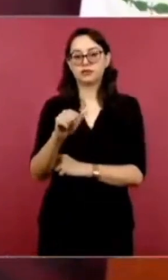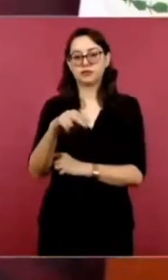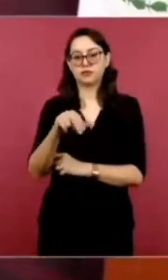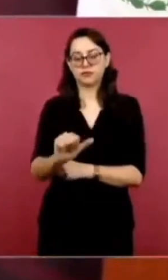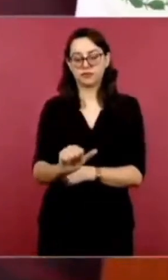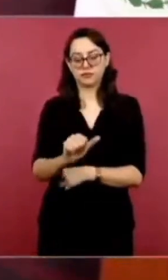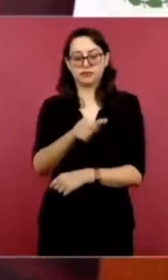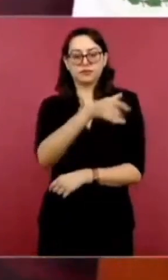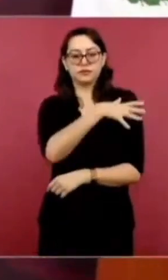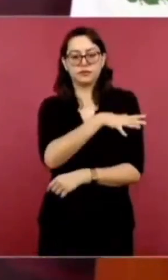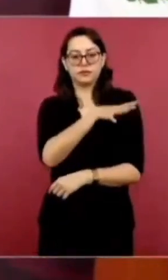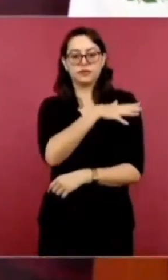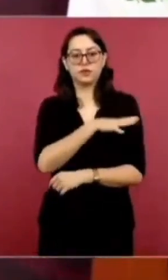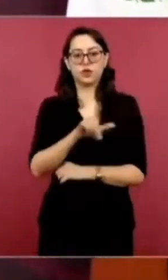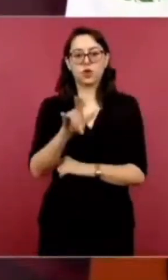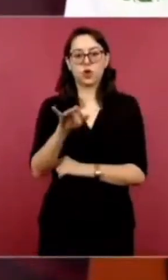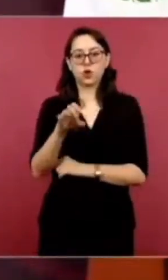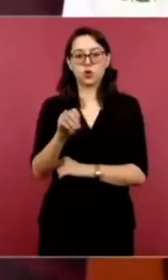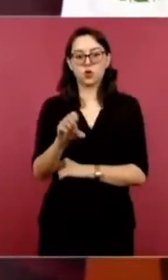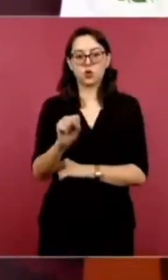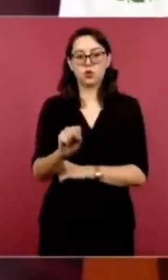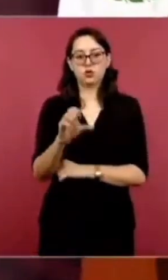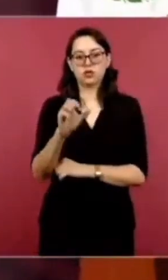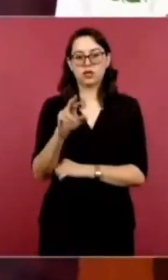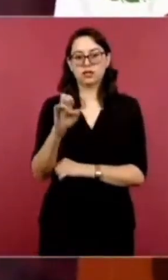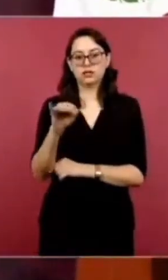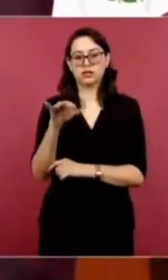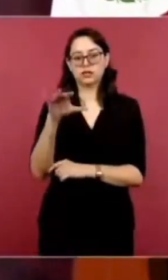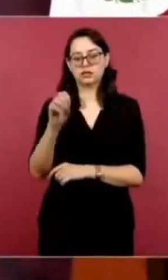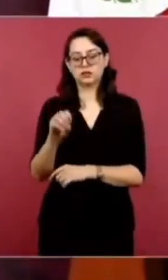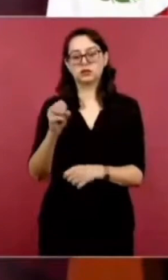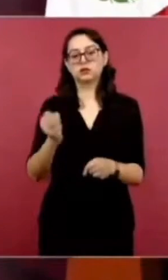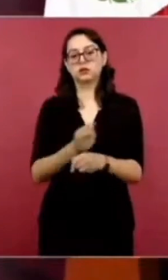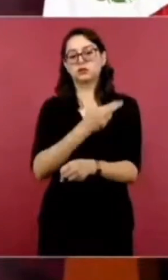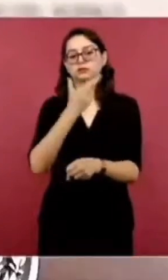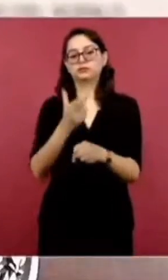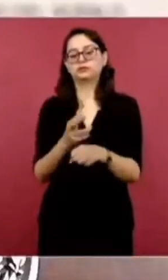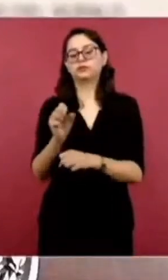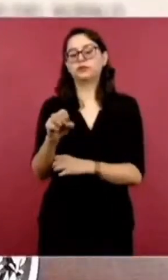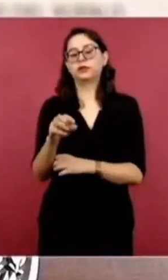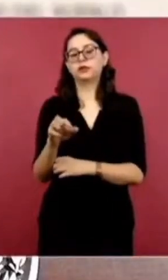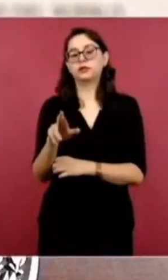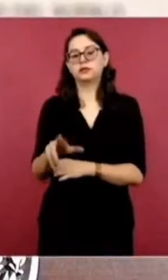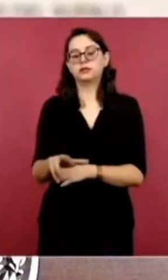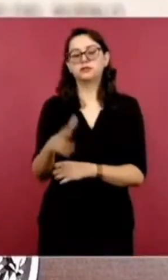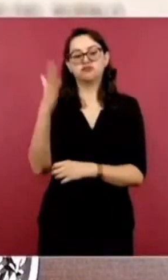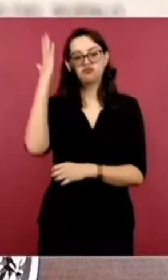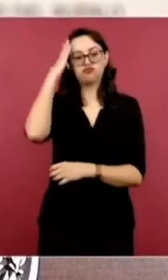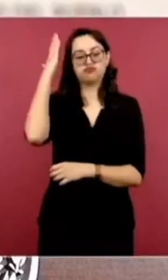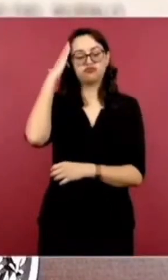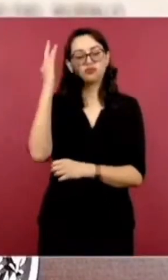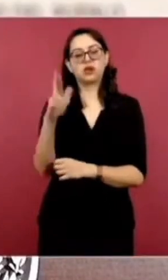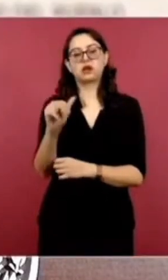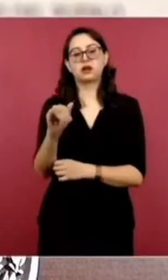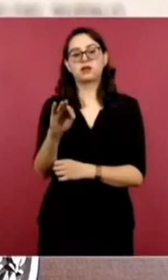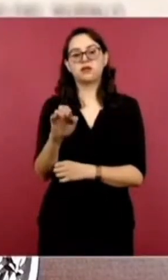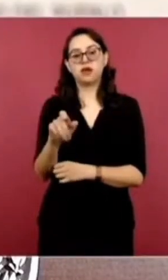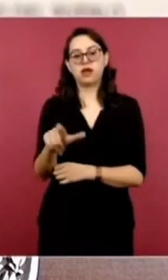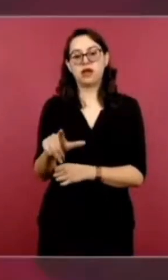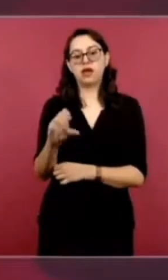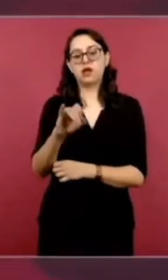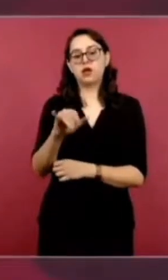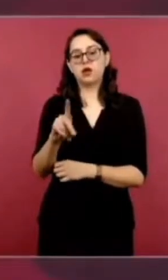El general Luis Cresencio Sandoval, estuvo el secretario de Marina, el almirante Rafael Ojeda.